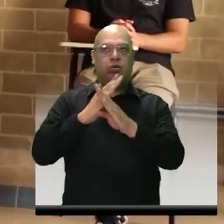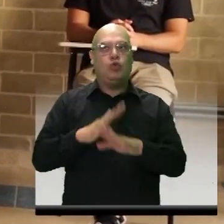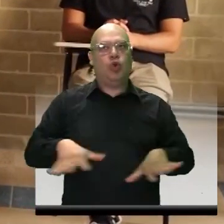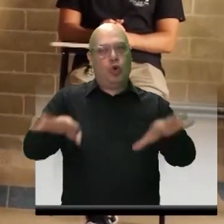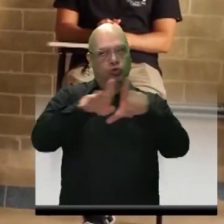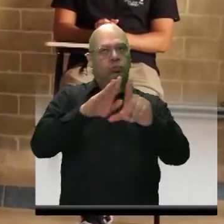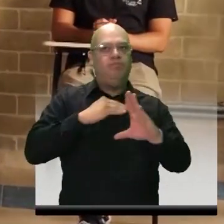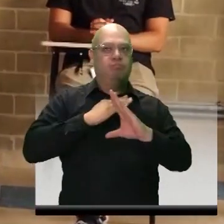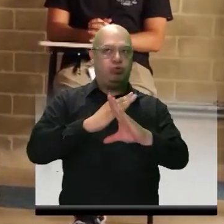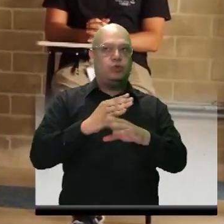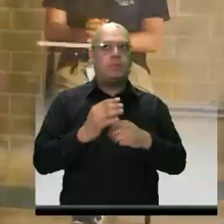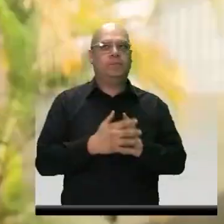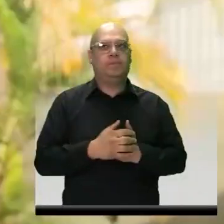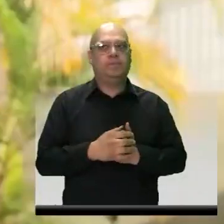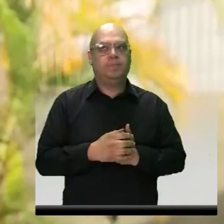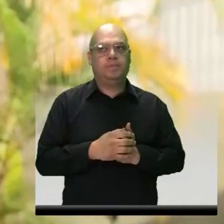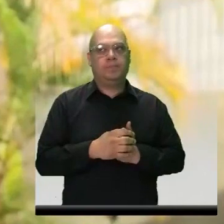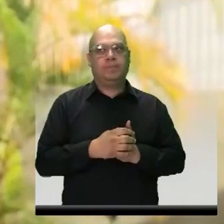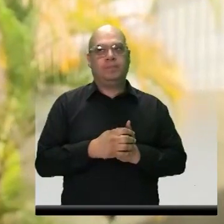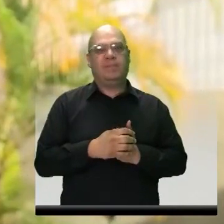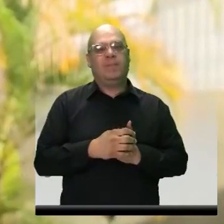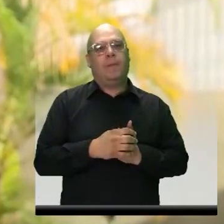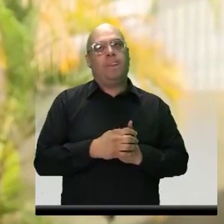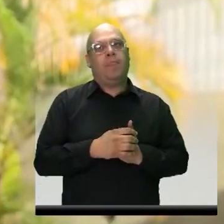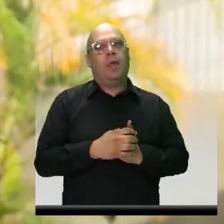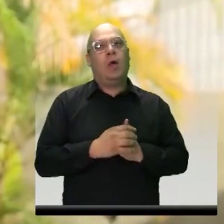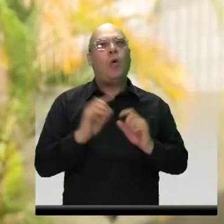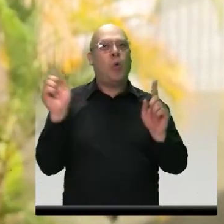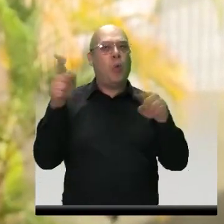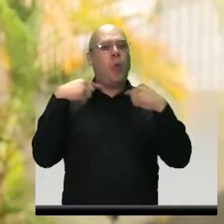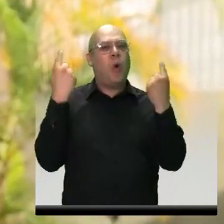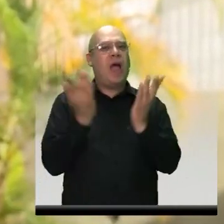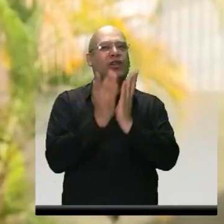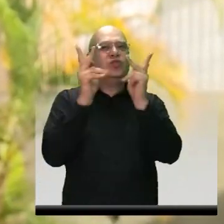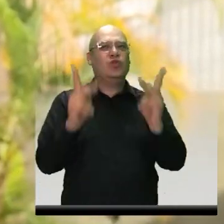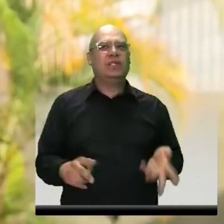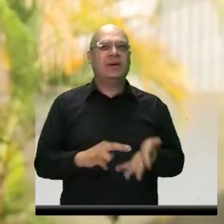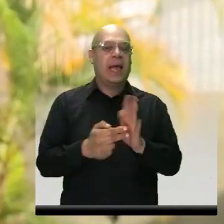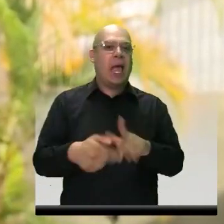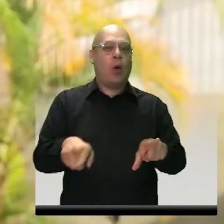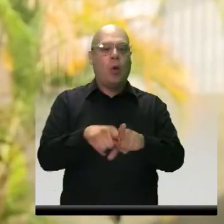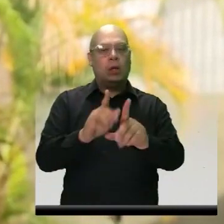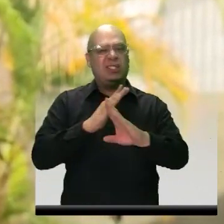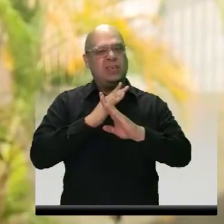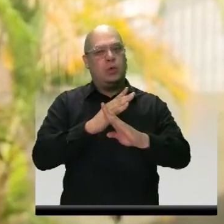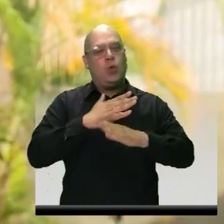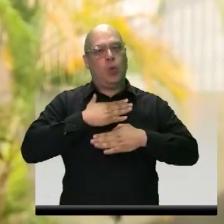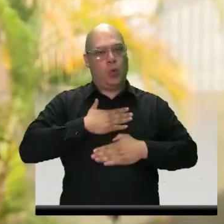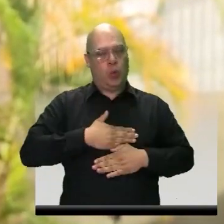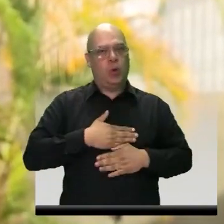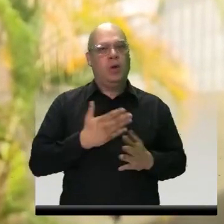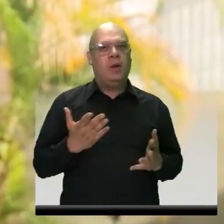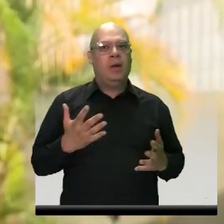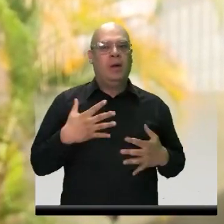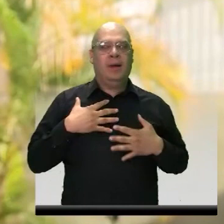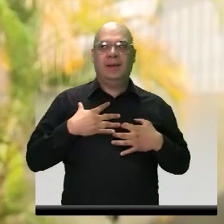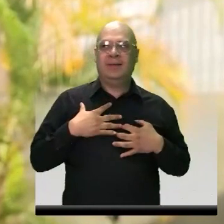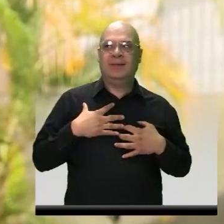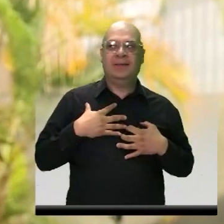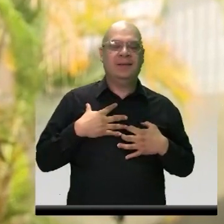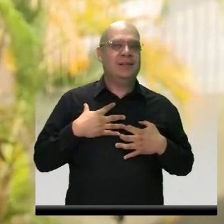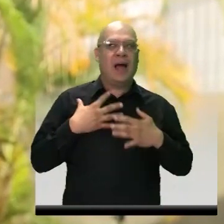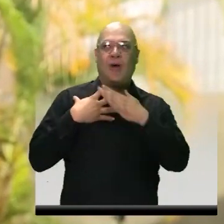Porque pues yo creo que para la mayoría de estudiantes genera seguridad, pues a la hora de como de salir de estudiar,